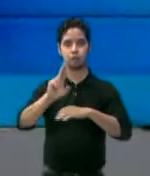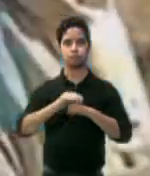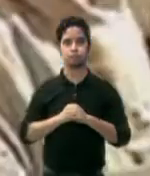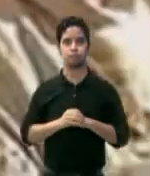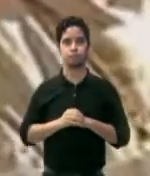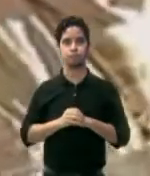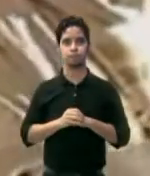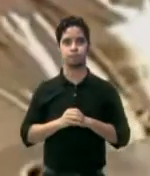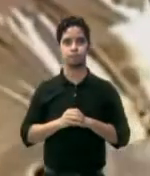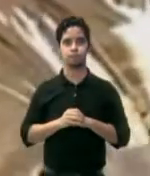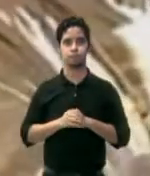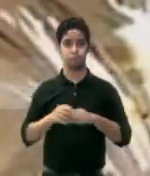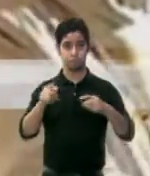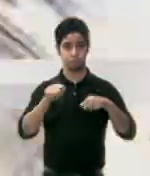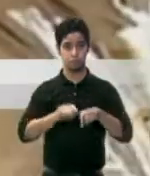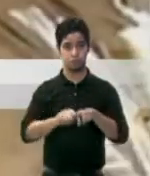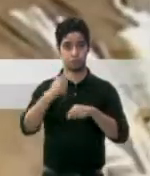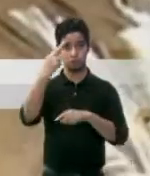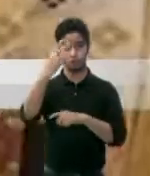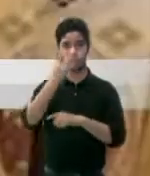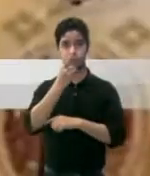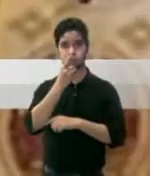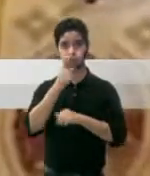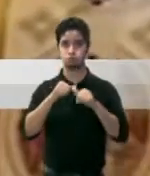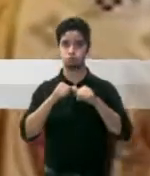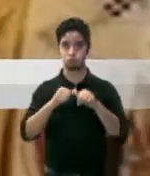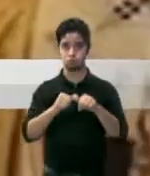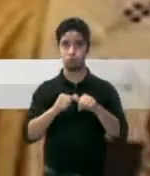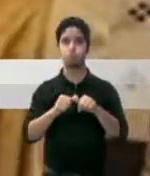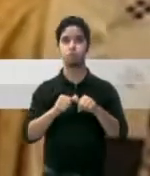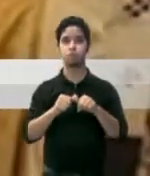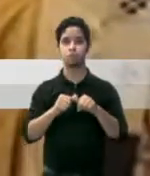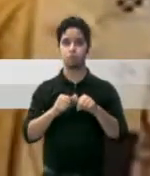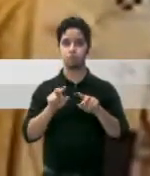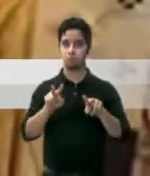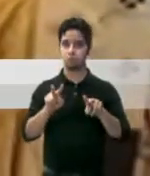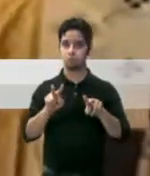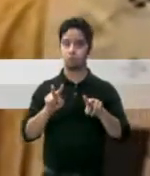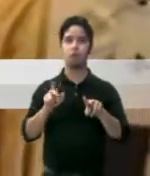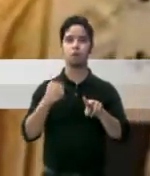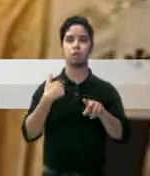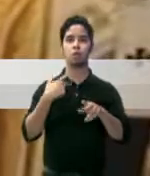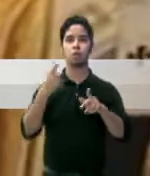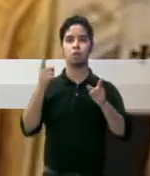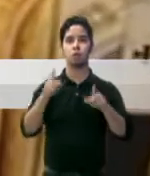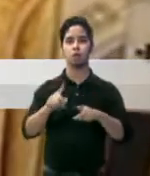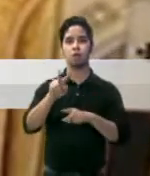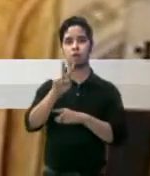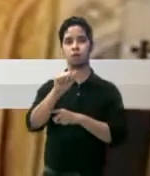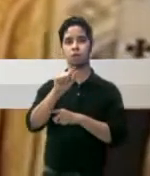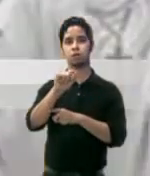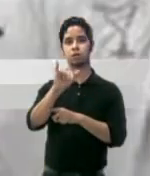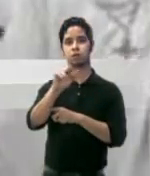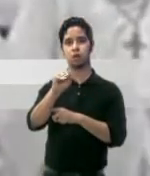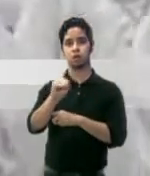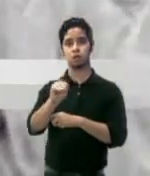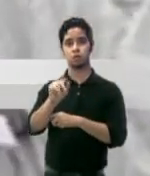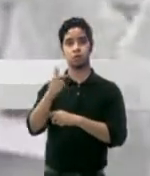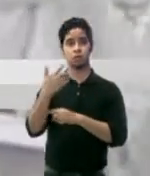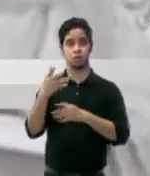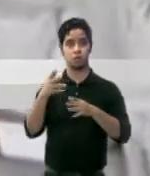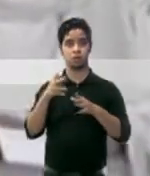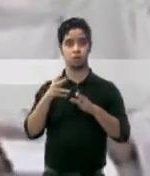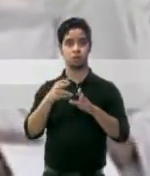Mientras, en la República Dominicana siguen las reacciones a la decisión del Vaticano de retirarle el arresto domiciliario al